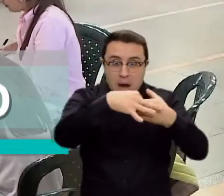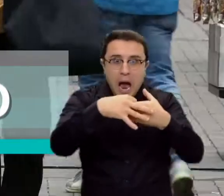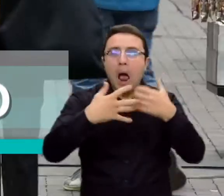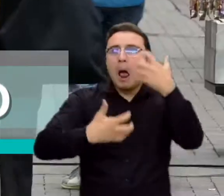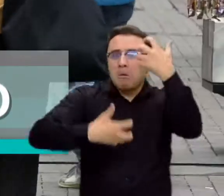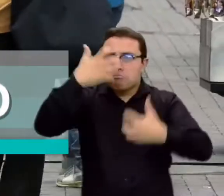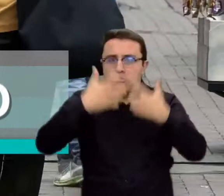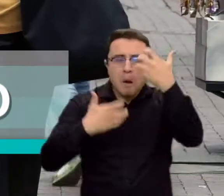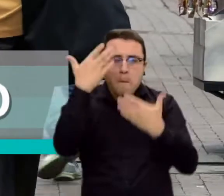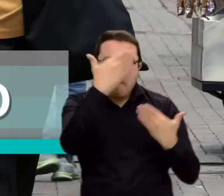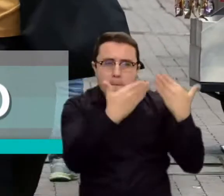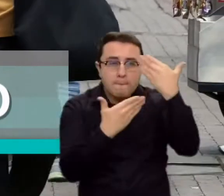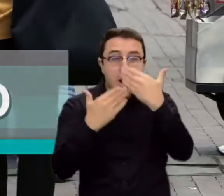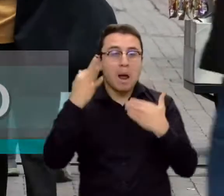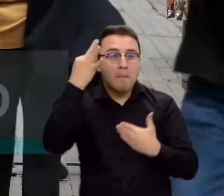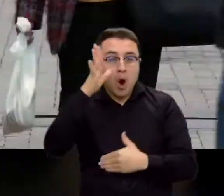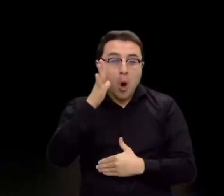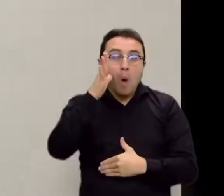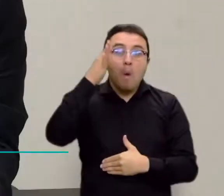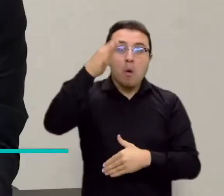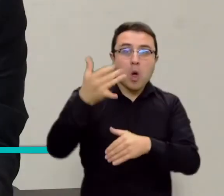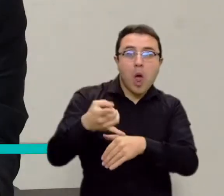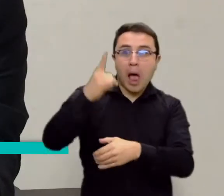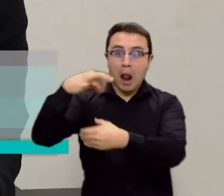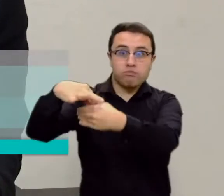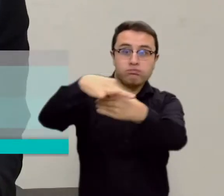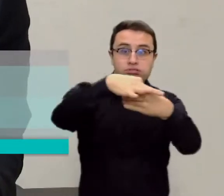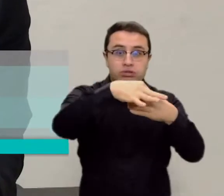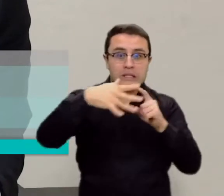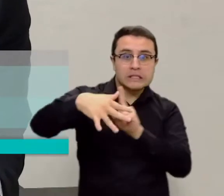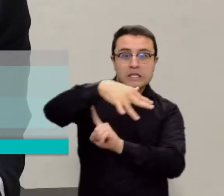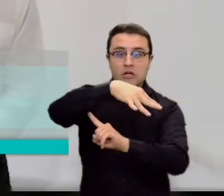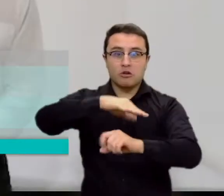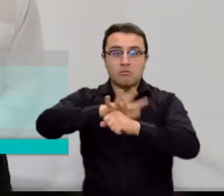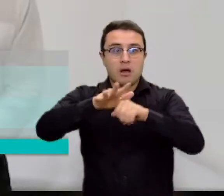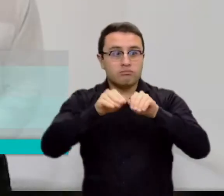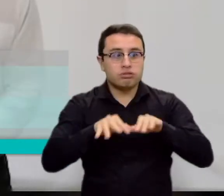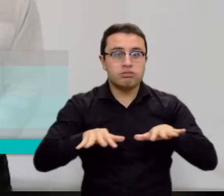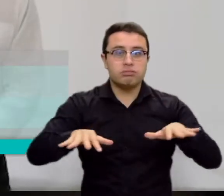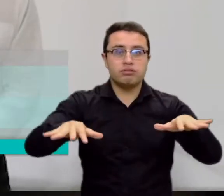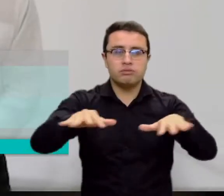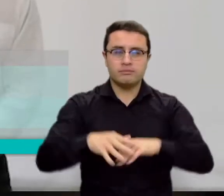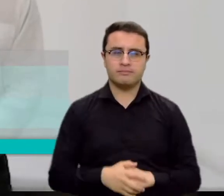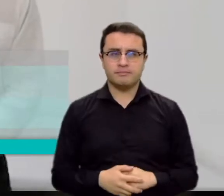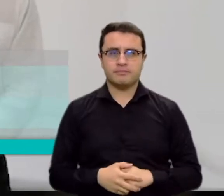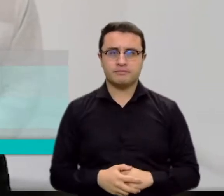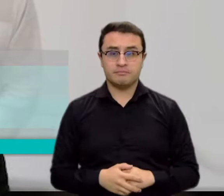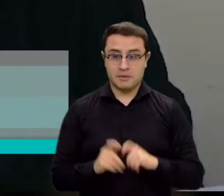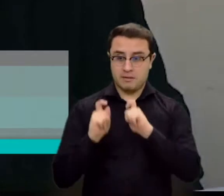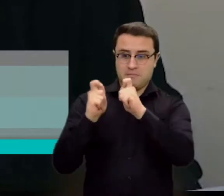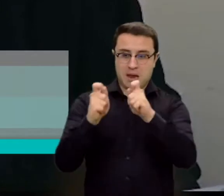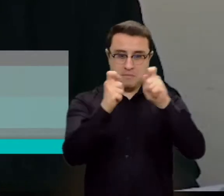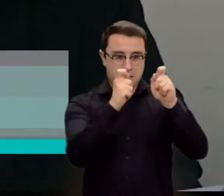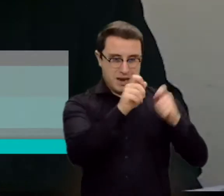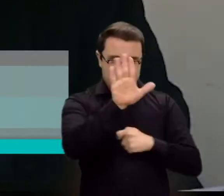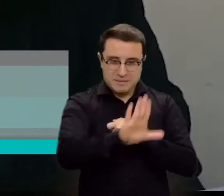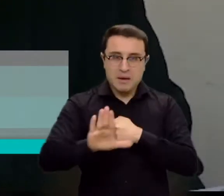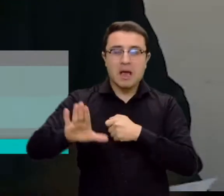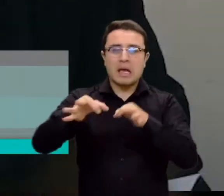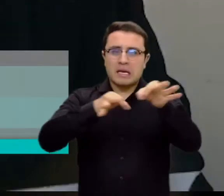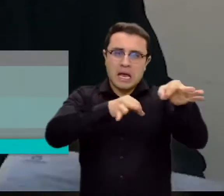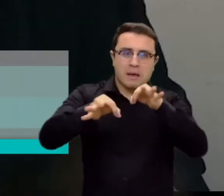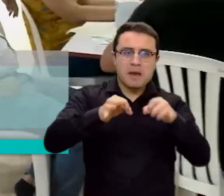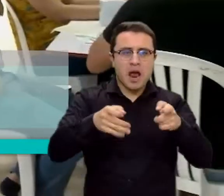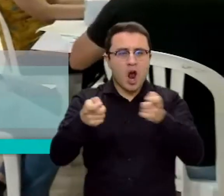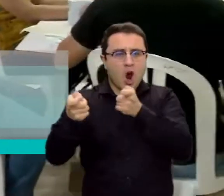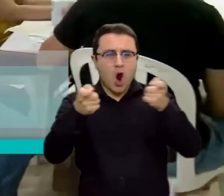proceso electoral bajo la pandemia. Delegados departamentales de la Registraduría explican controles y medidas de bioseguridad